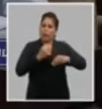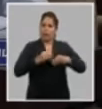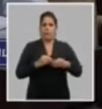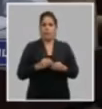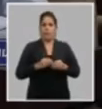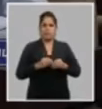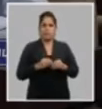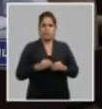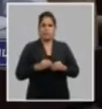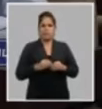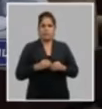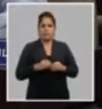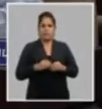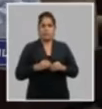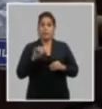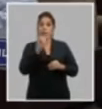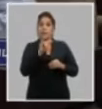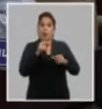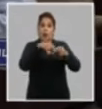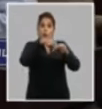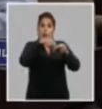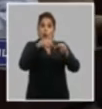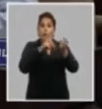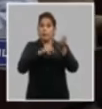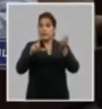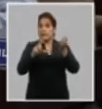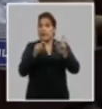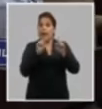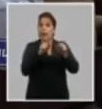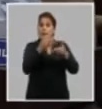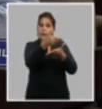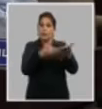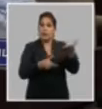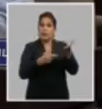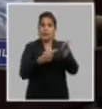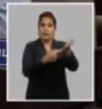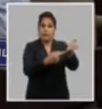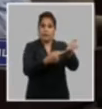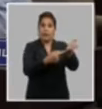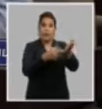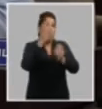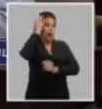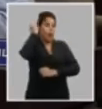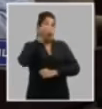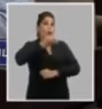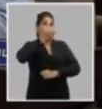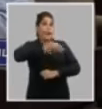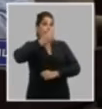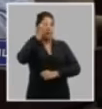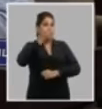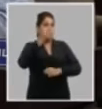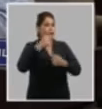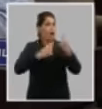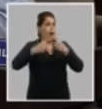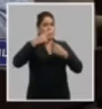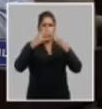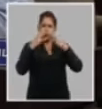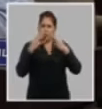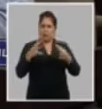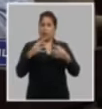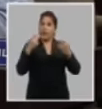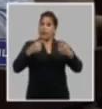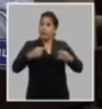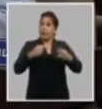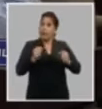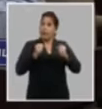en la base el núcleo del partido en la presentación del informe general de ejército decía una cuestión que es que